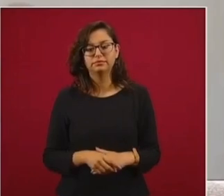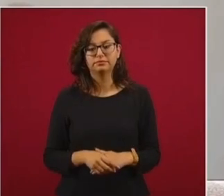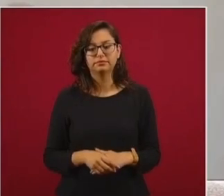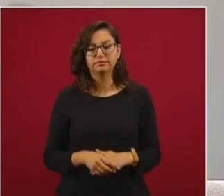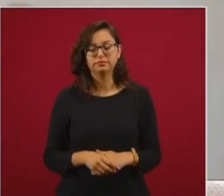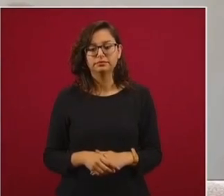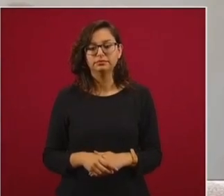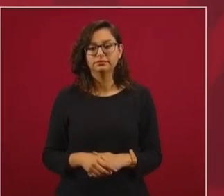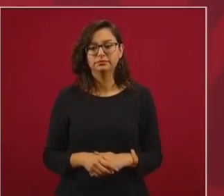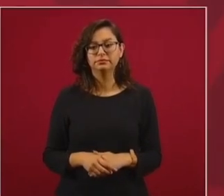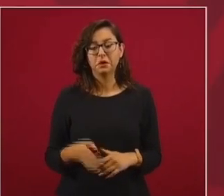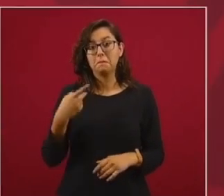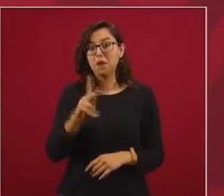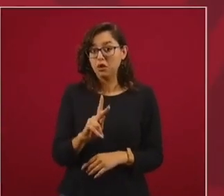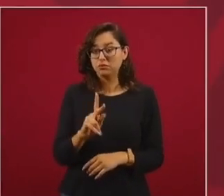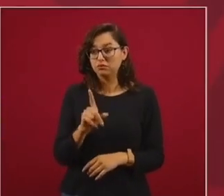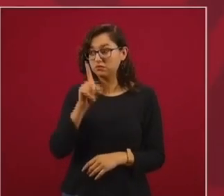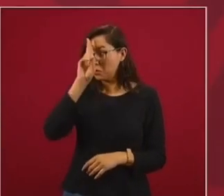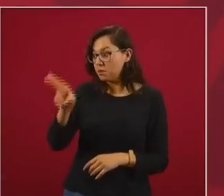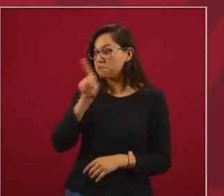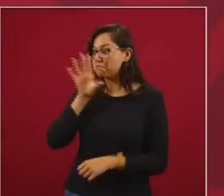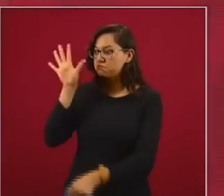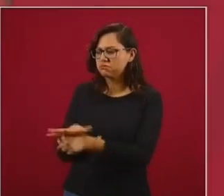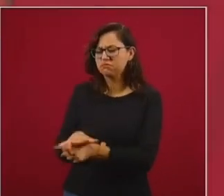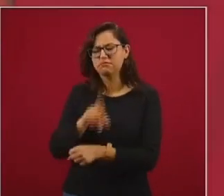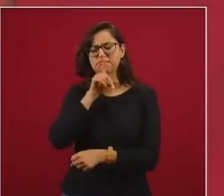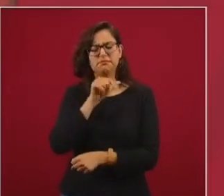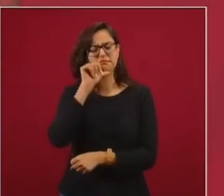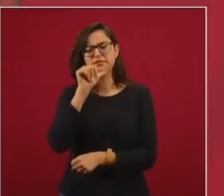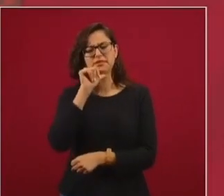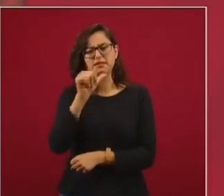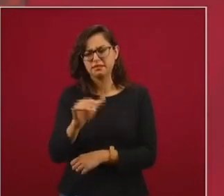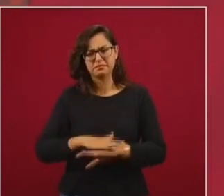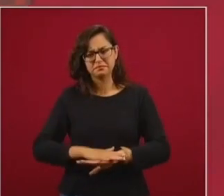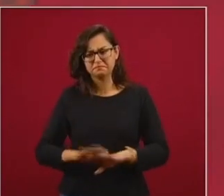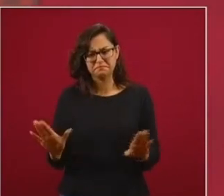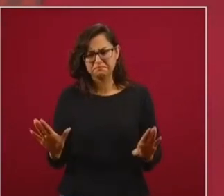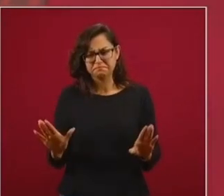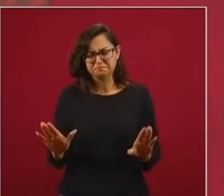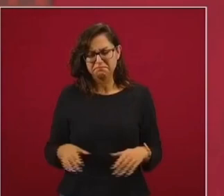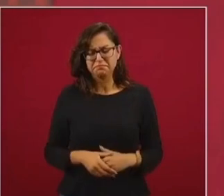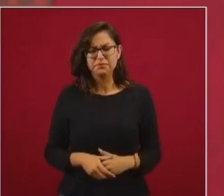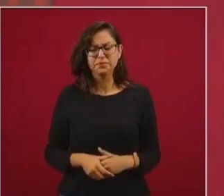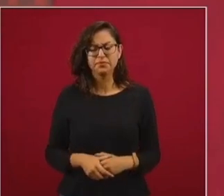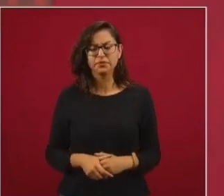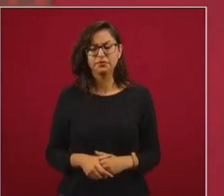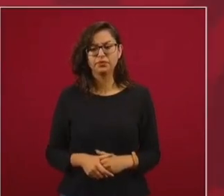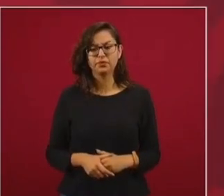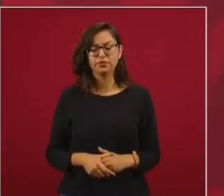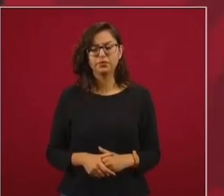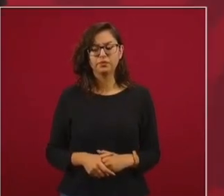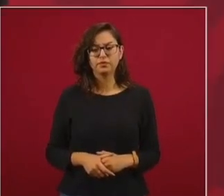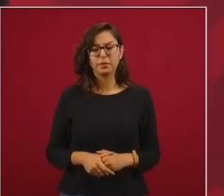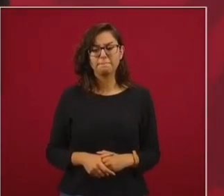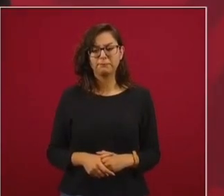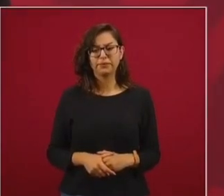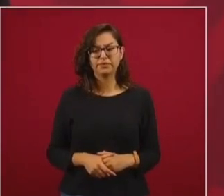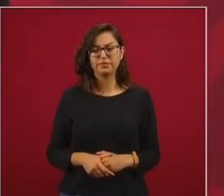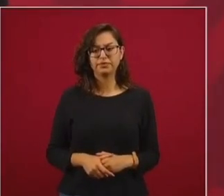pero no censurar a nadie. Lo que estaba mal es que trabajaban